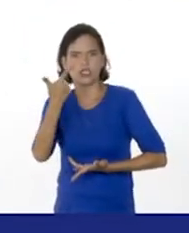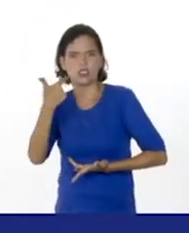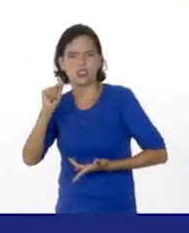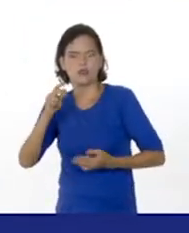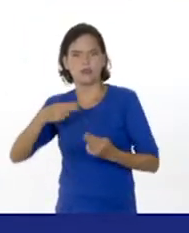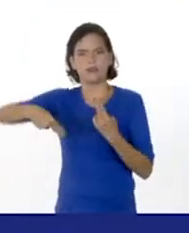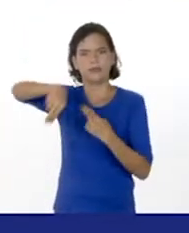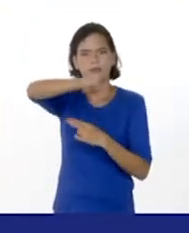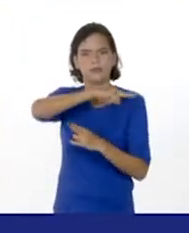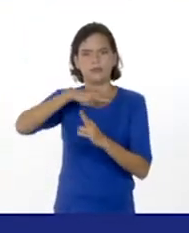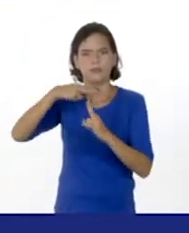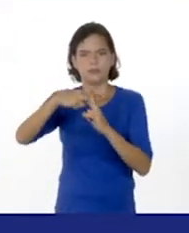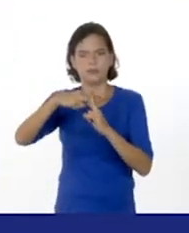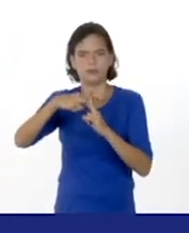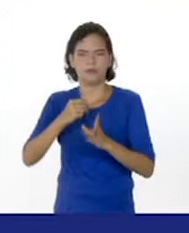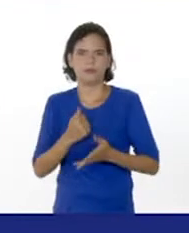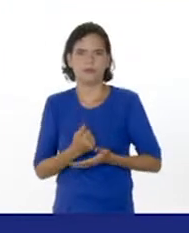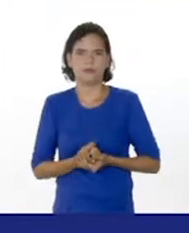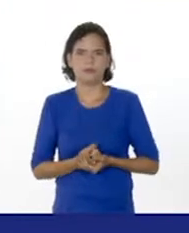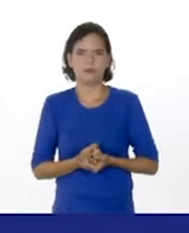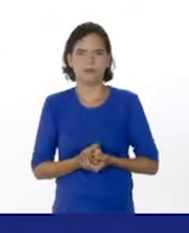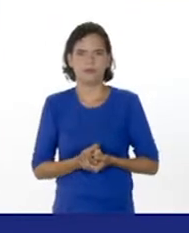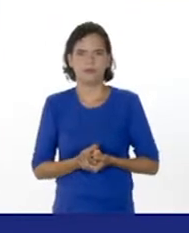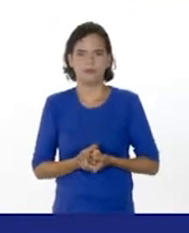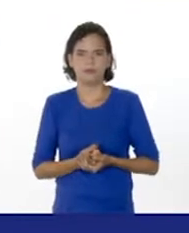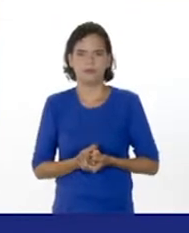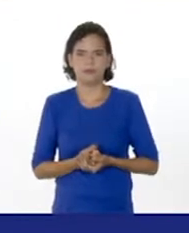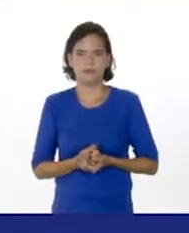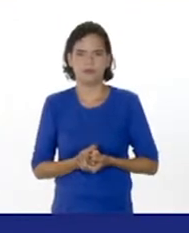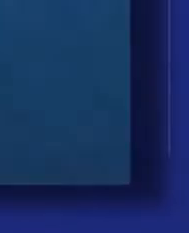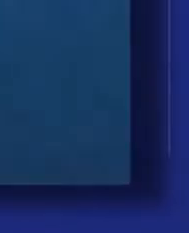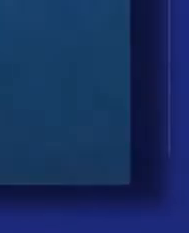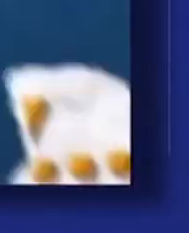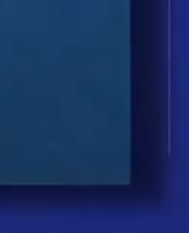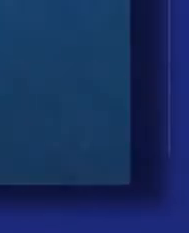Coro vía Puerto Cumarevo, Puerto Cabello.